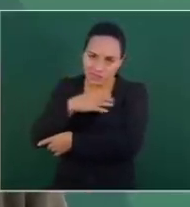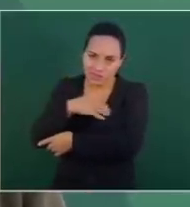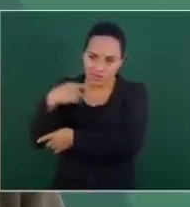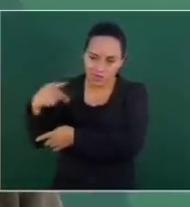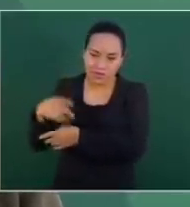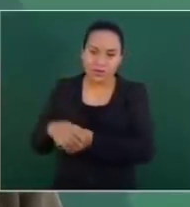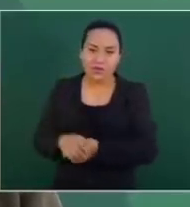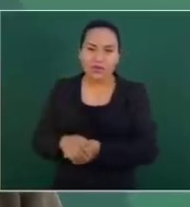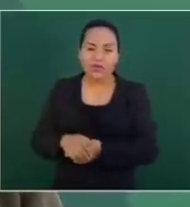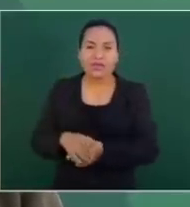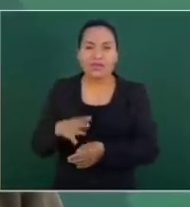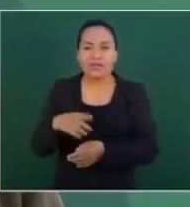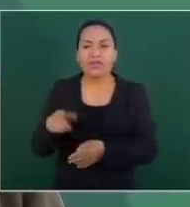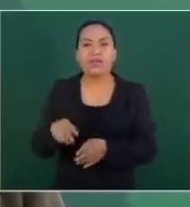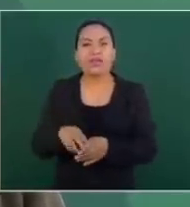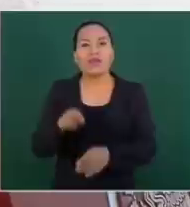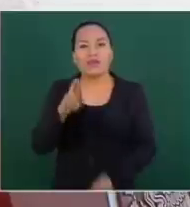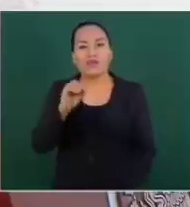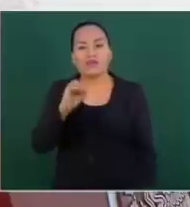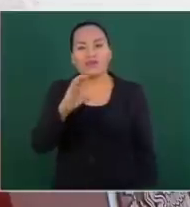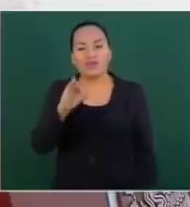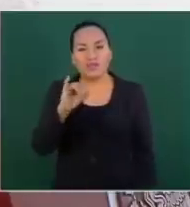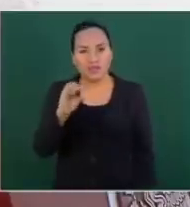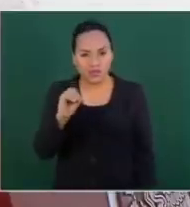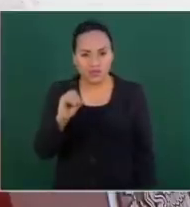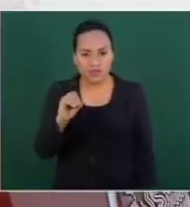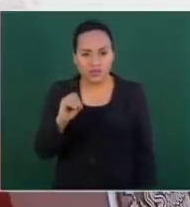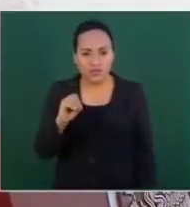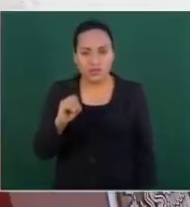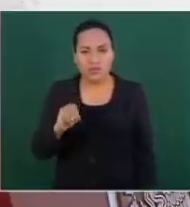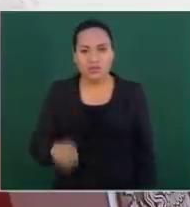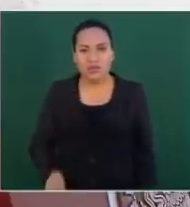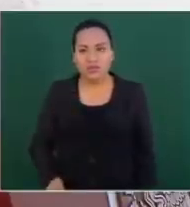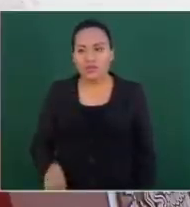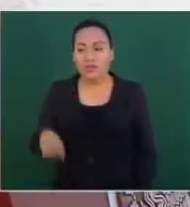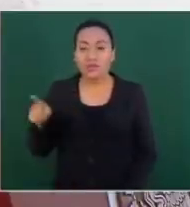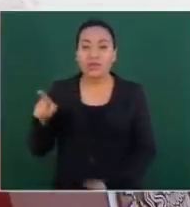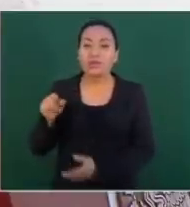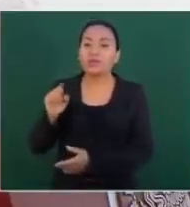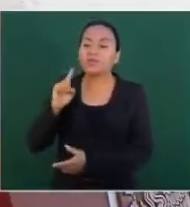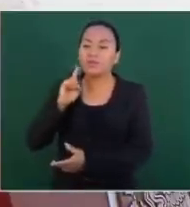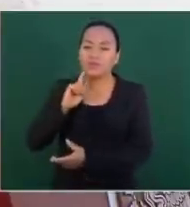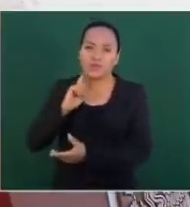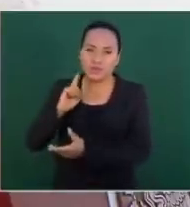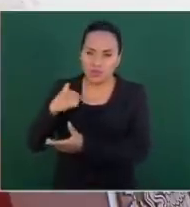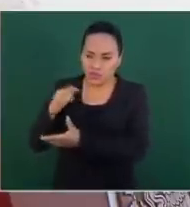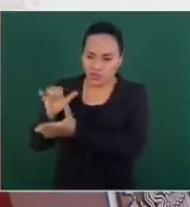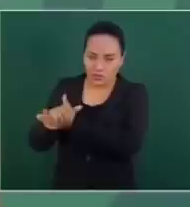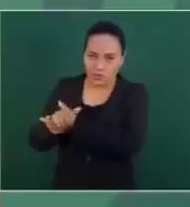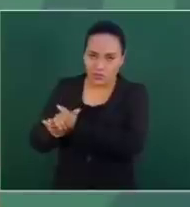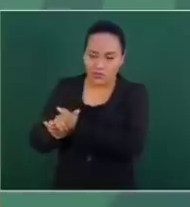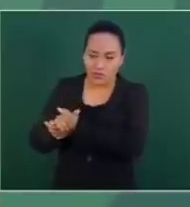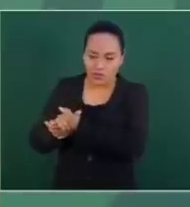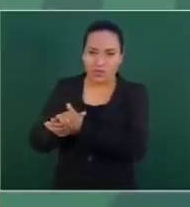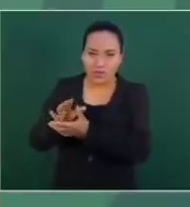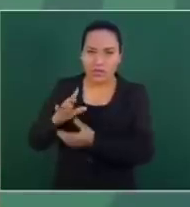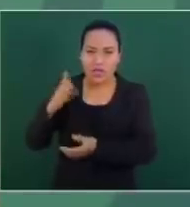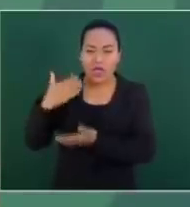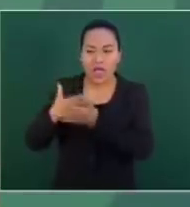Rocío, que era mi esposa, la mamá de mis hijos, que falleció.